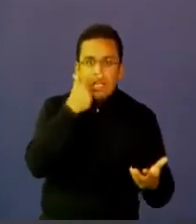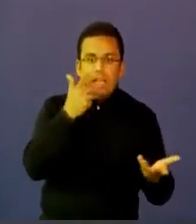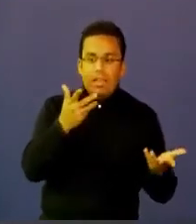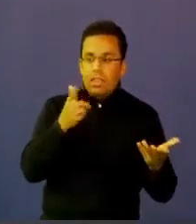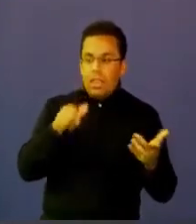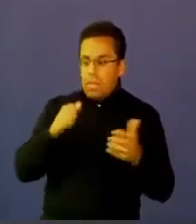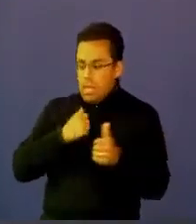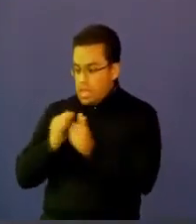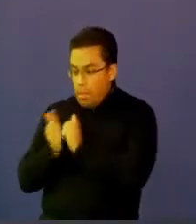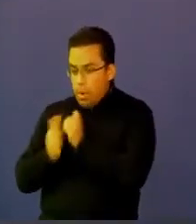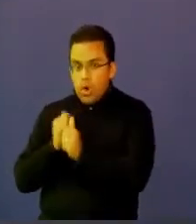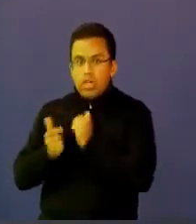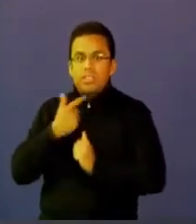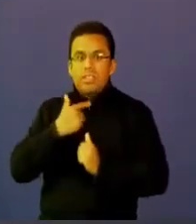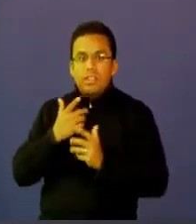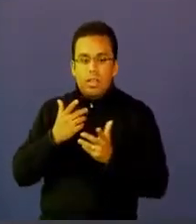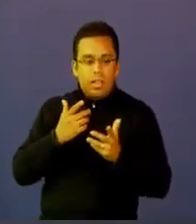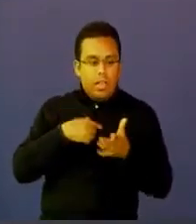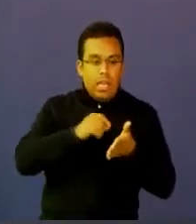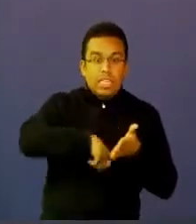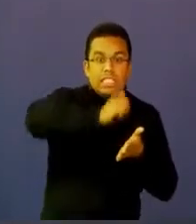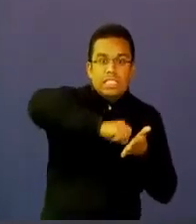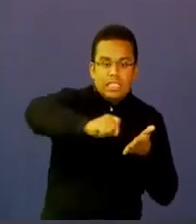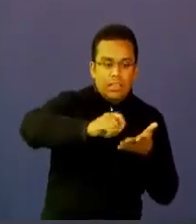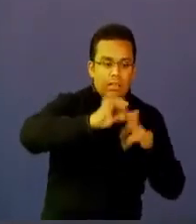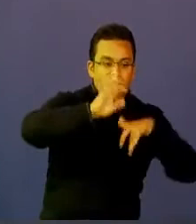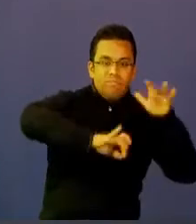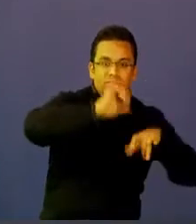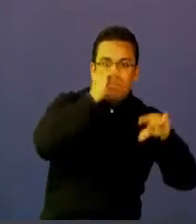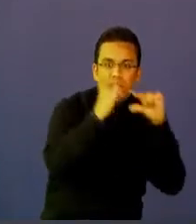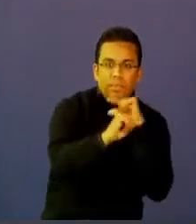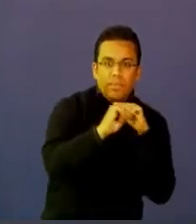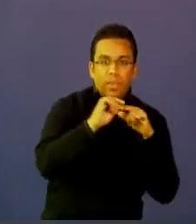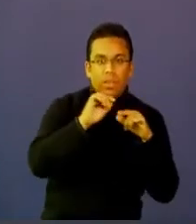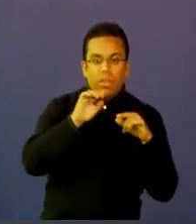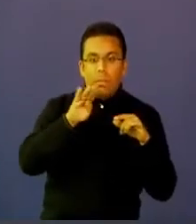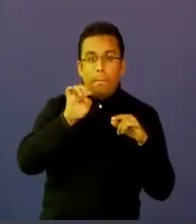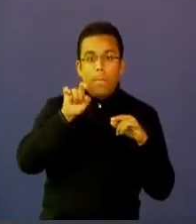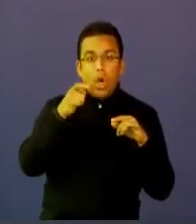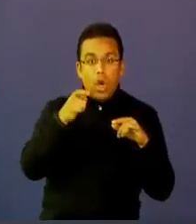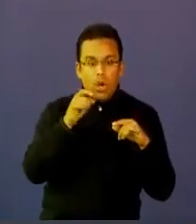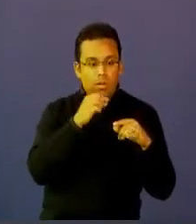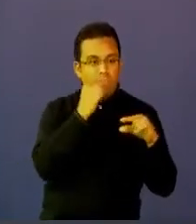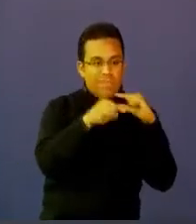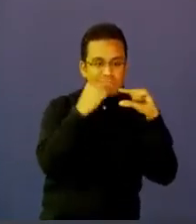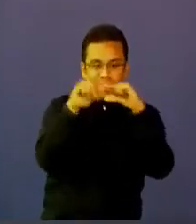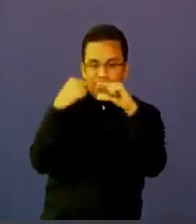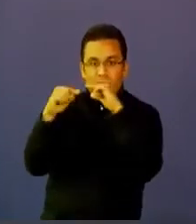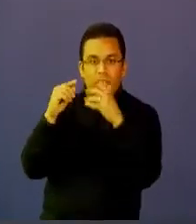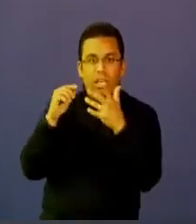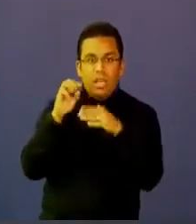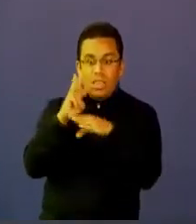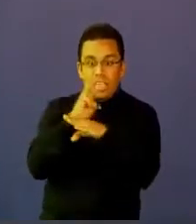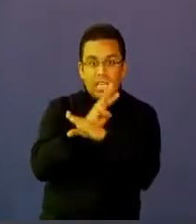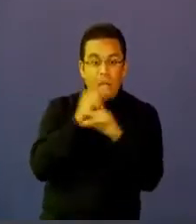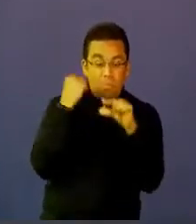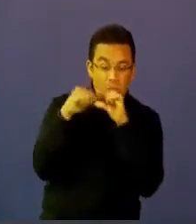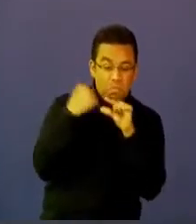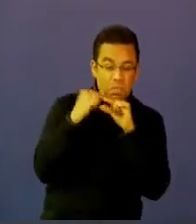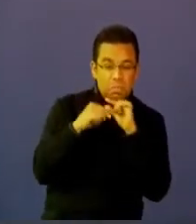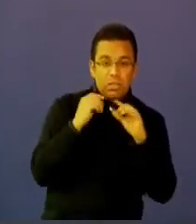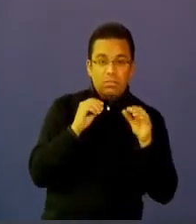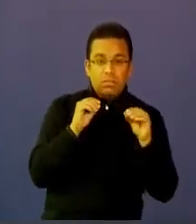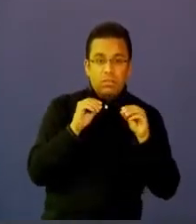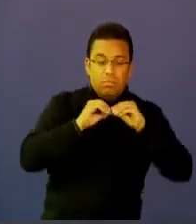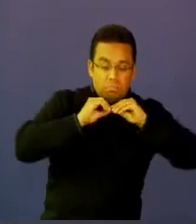escribiendo lo que les gusta teniendo su blog compartiendo en su página web y esto nos cambia la forma de